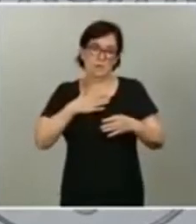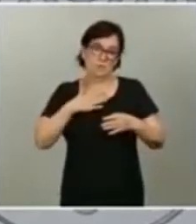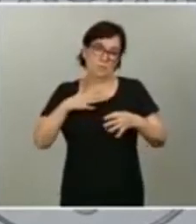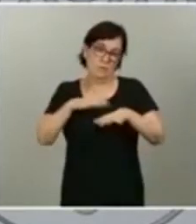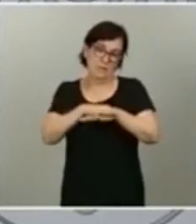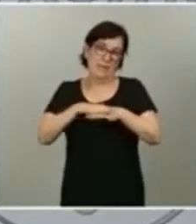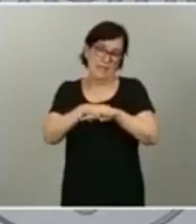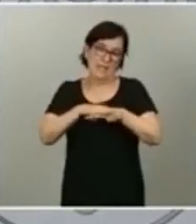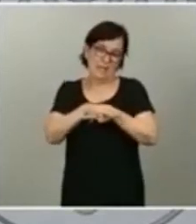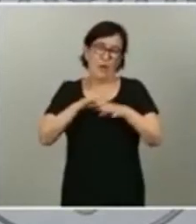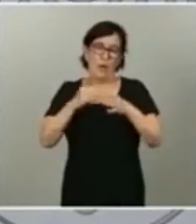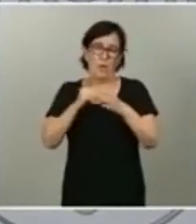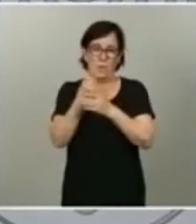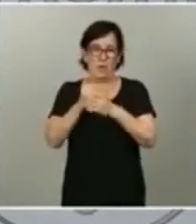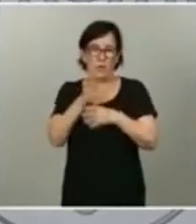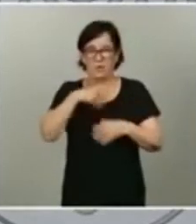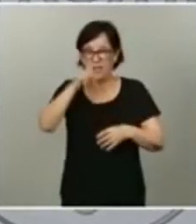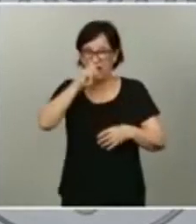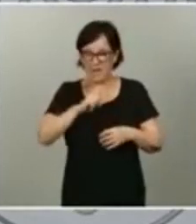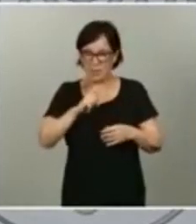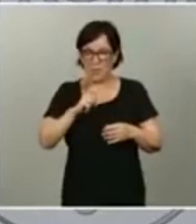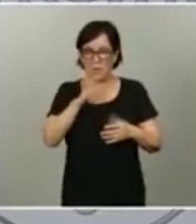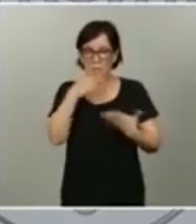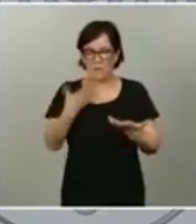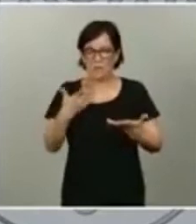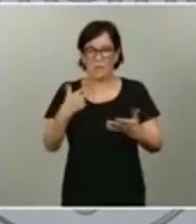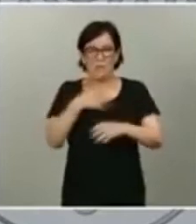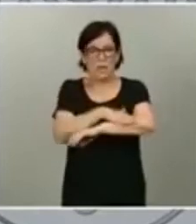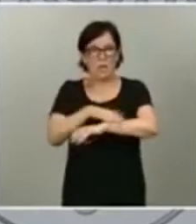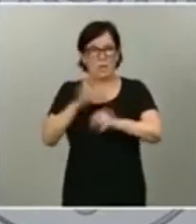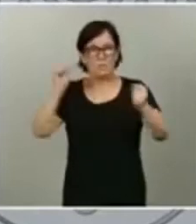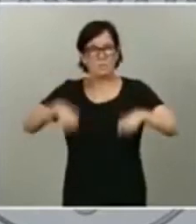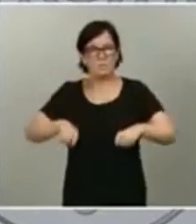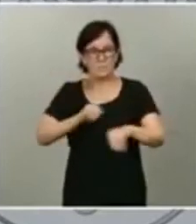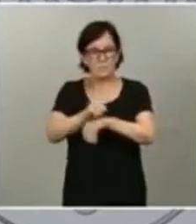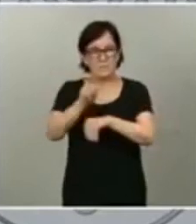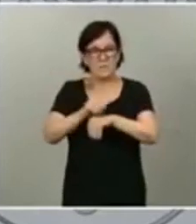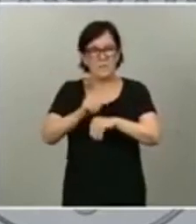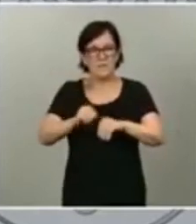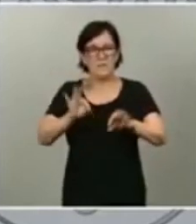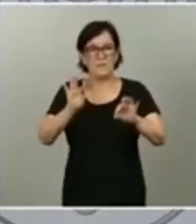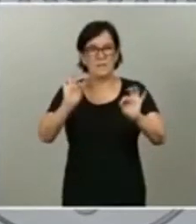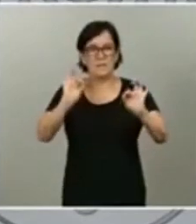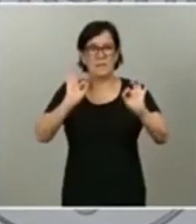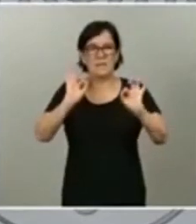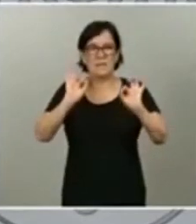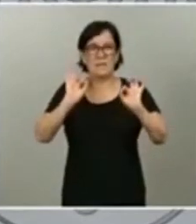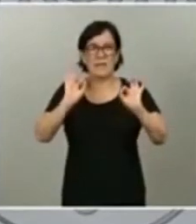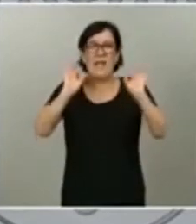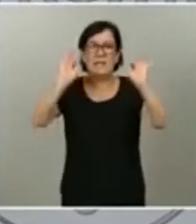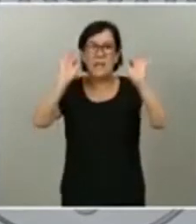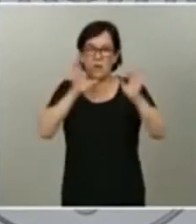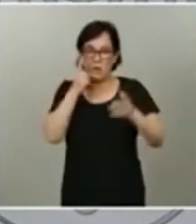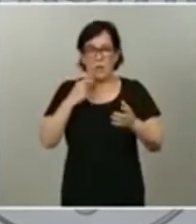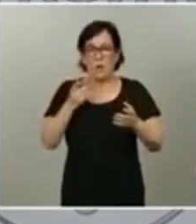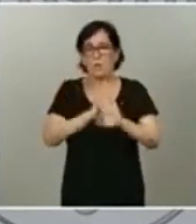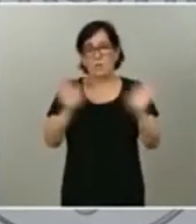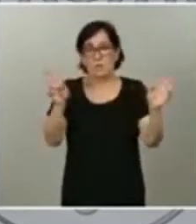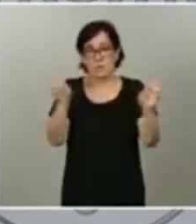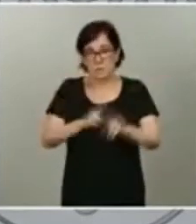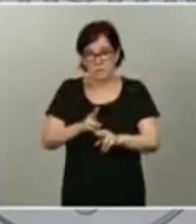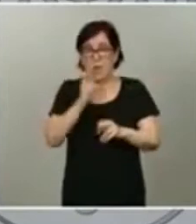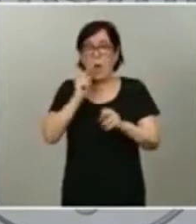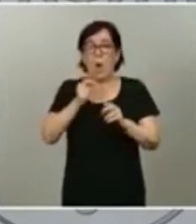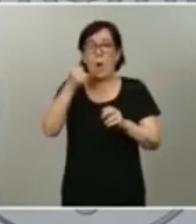Recuerdan que el Gobierno hasta la fecha había aprobado una prestación extraordinaria por cese de actividad o por caída de la facturación